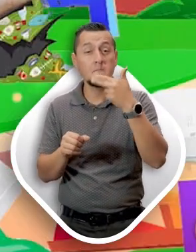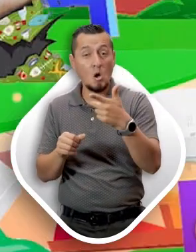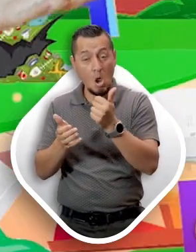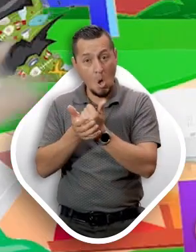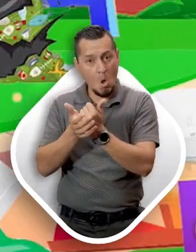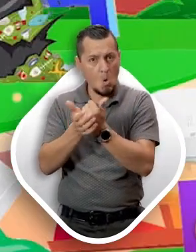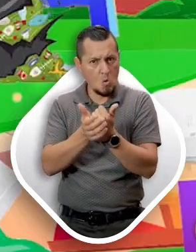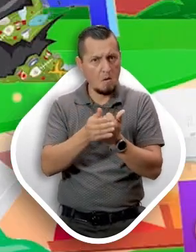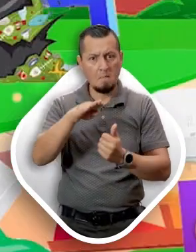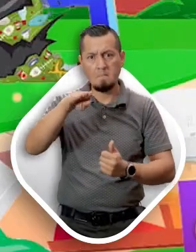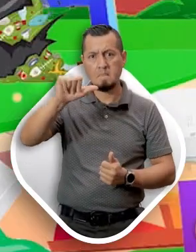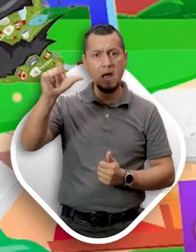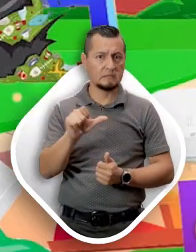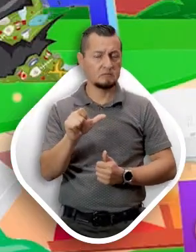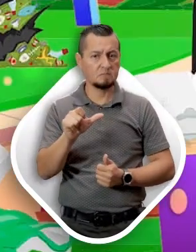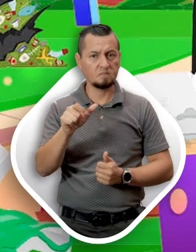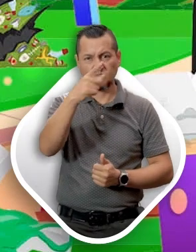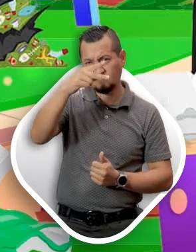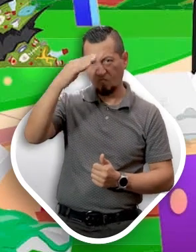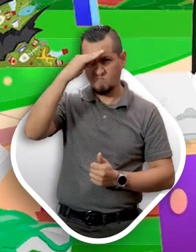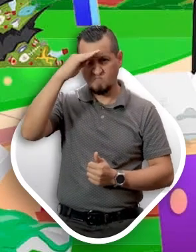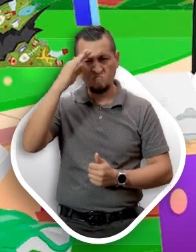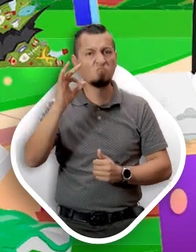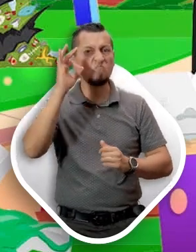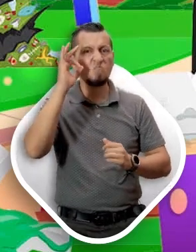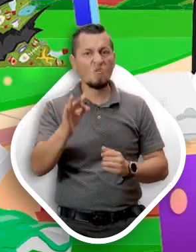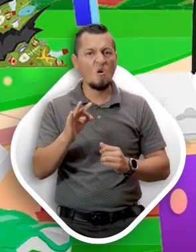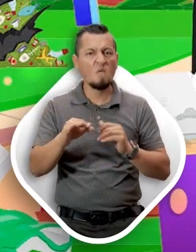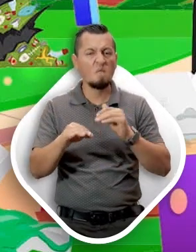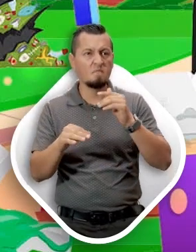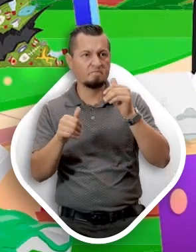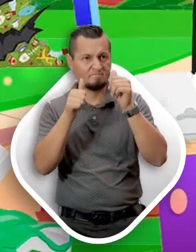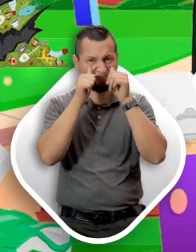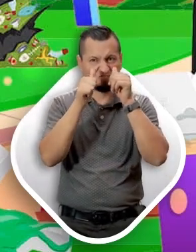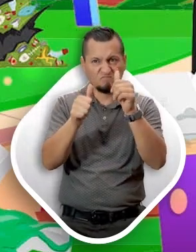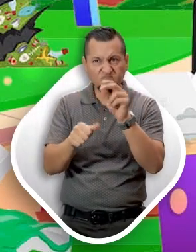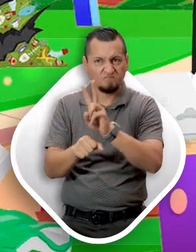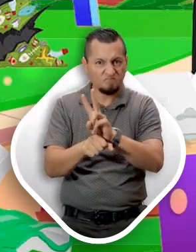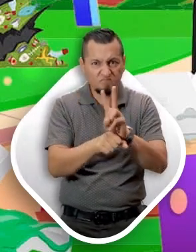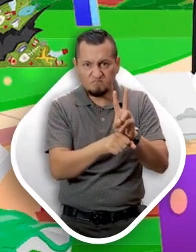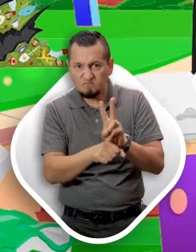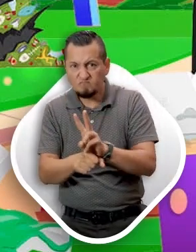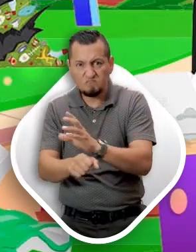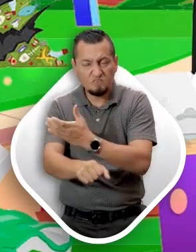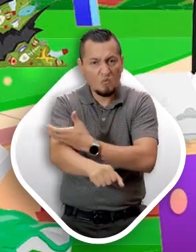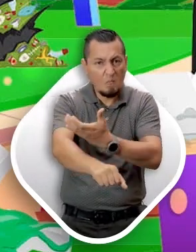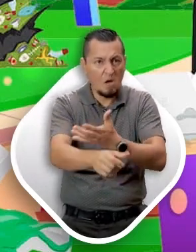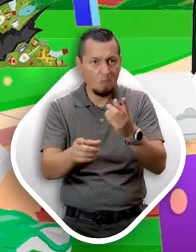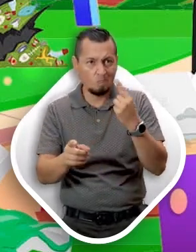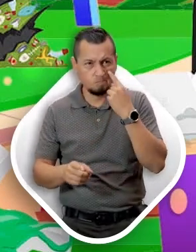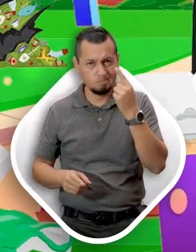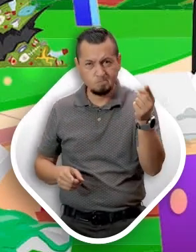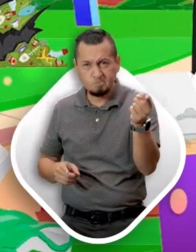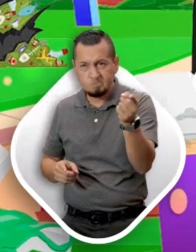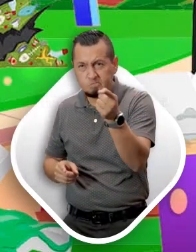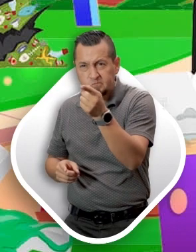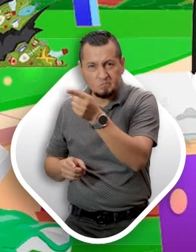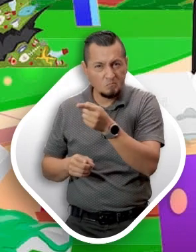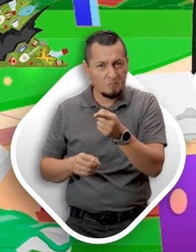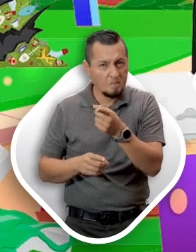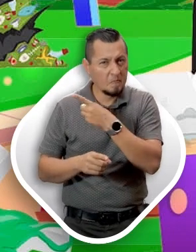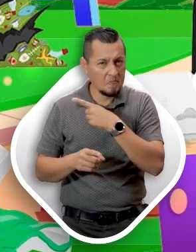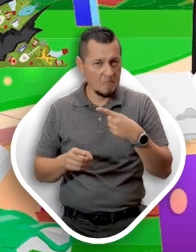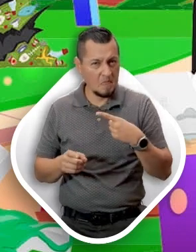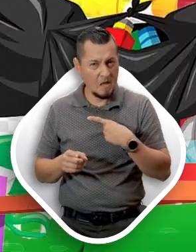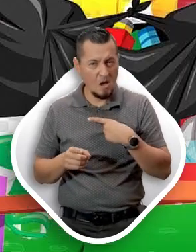para ayudar, respondió Max. La tropa estaba muy atenta a la cara de sus compañeros. Tenían que